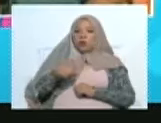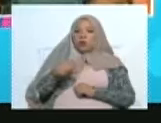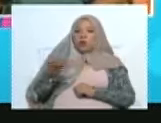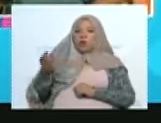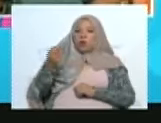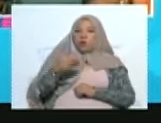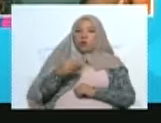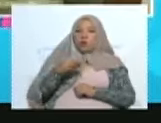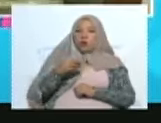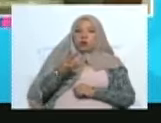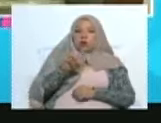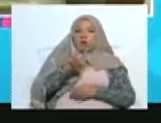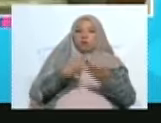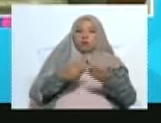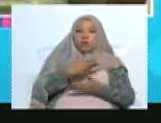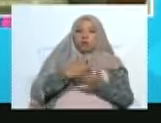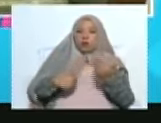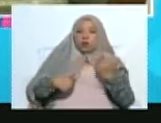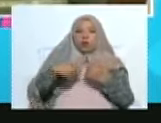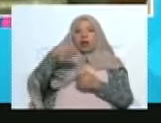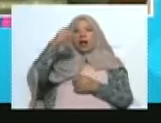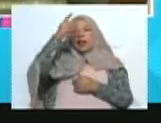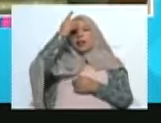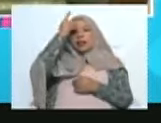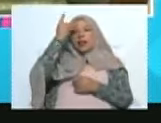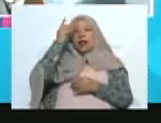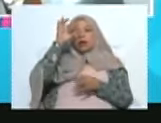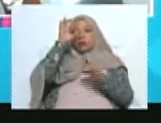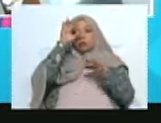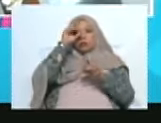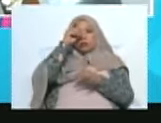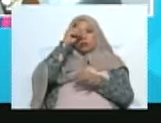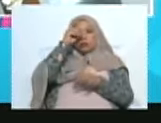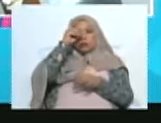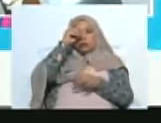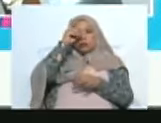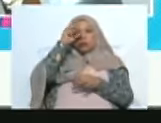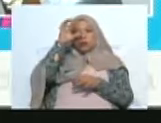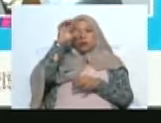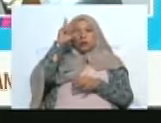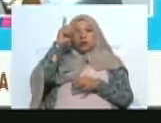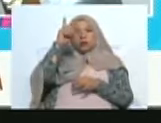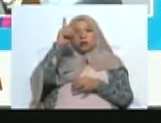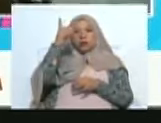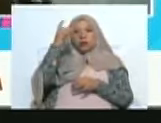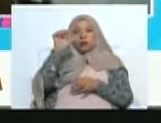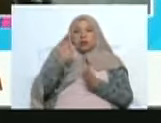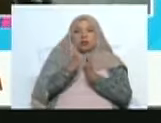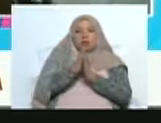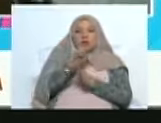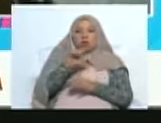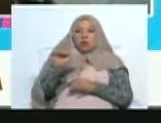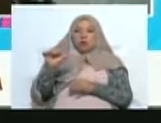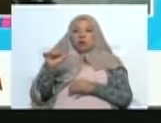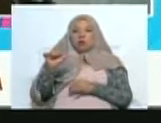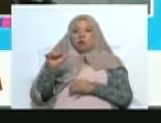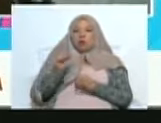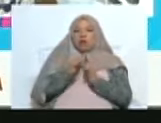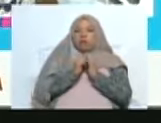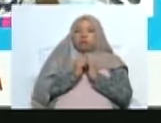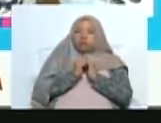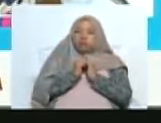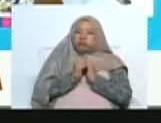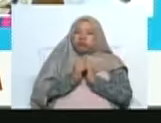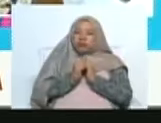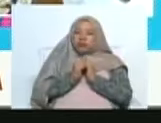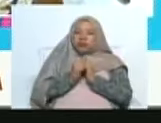señora vicepresidenta, Delsi Rodríguez, esta es la Semana Santa de mayor devoción y